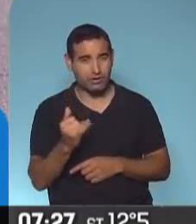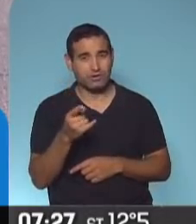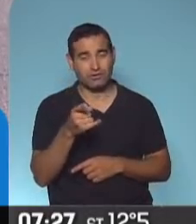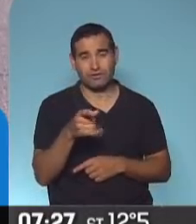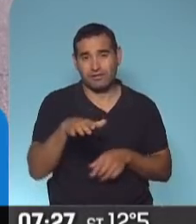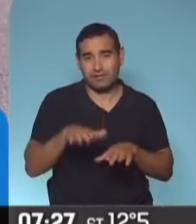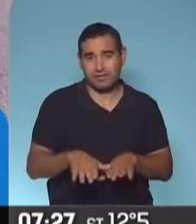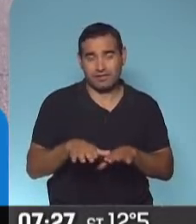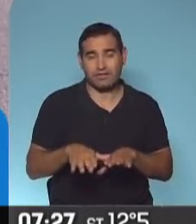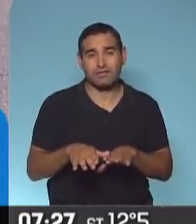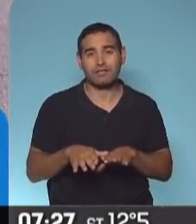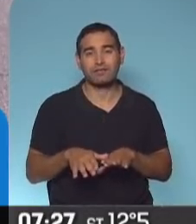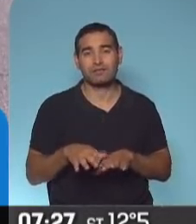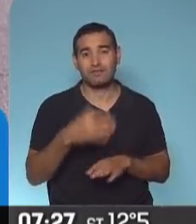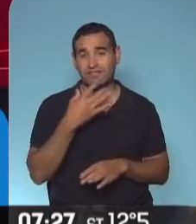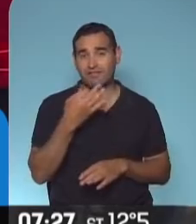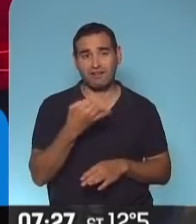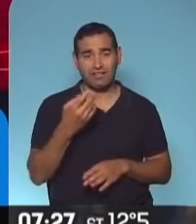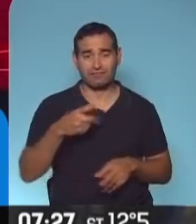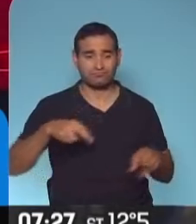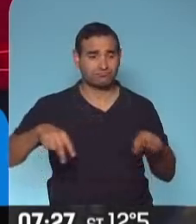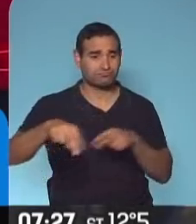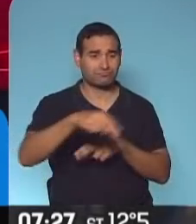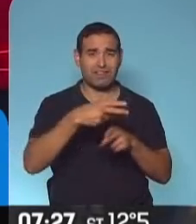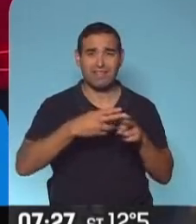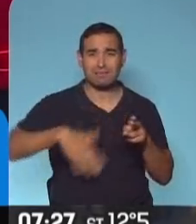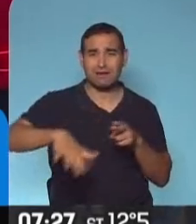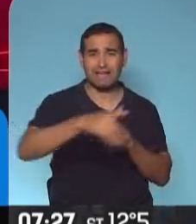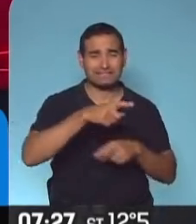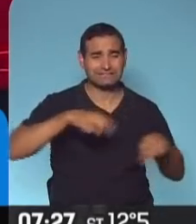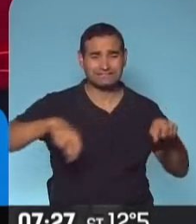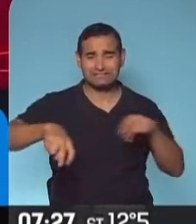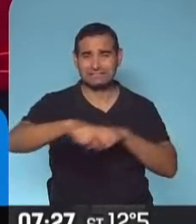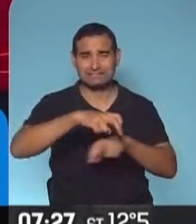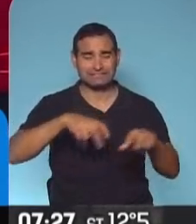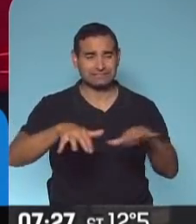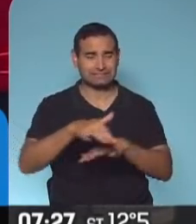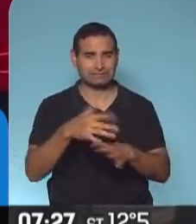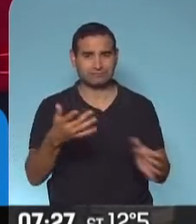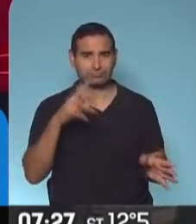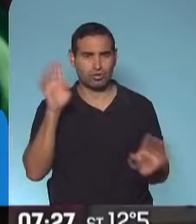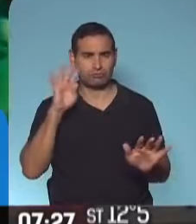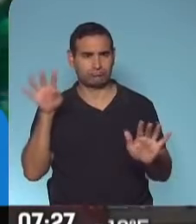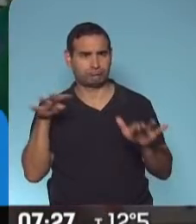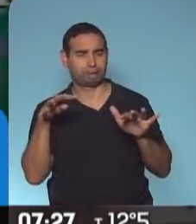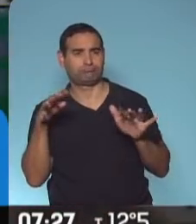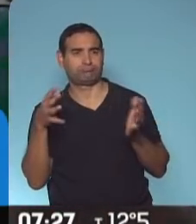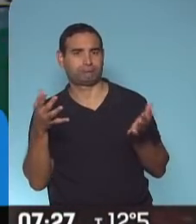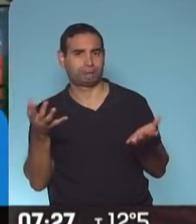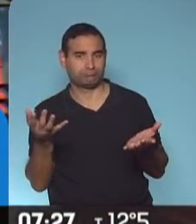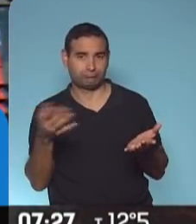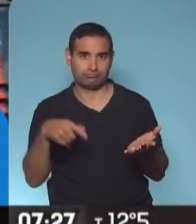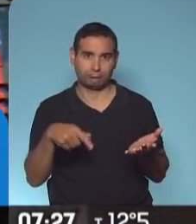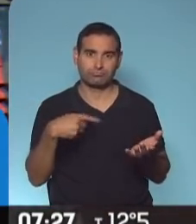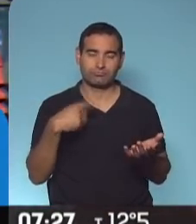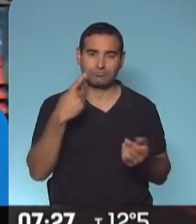la verdad, deambulando por la plaza, por el paseo de esta ciudad, y fue llamativo, fue un llamado de